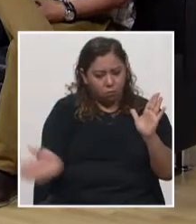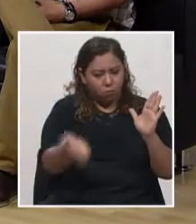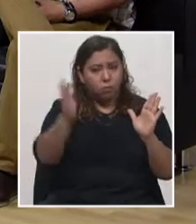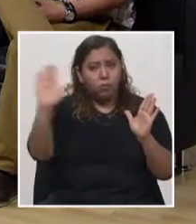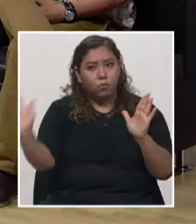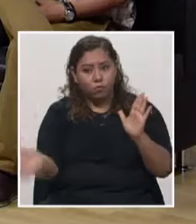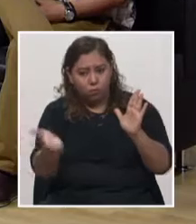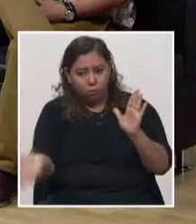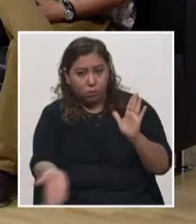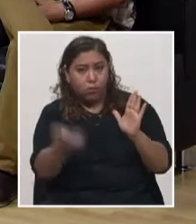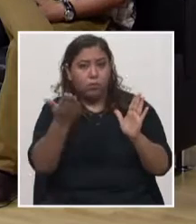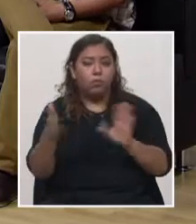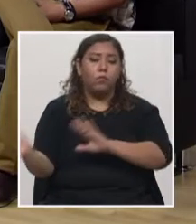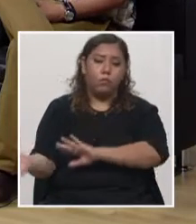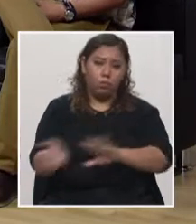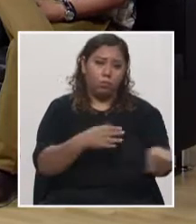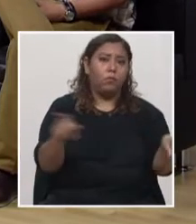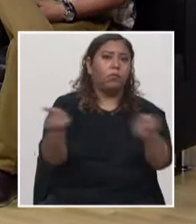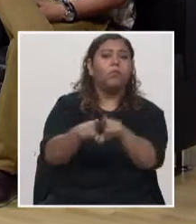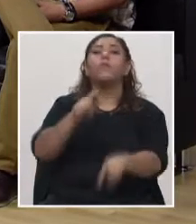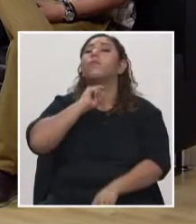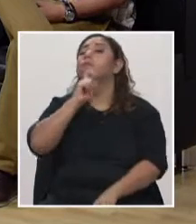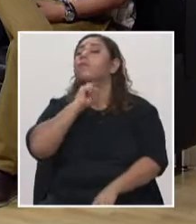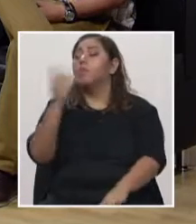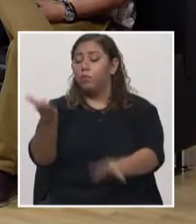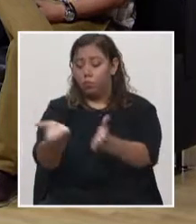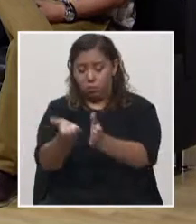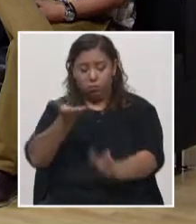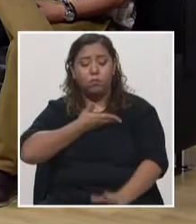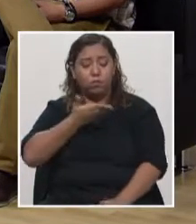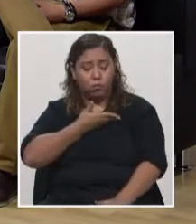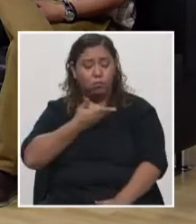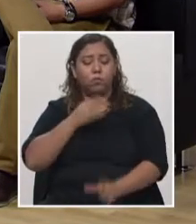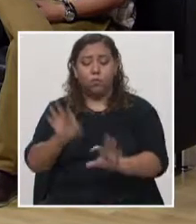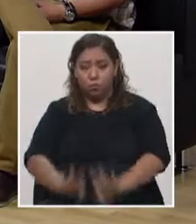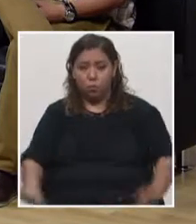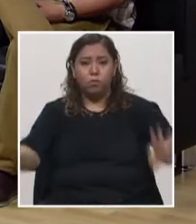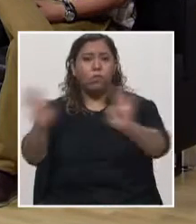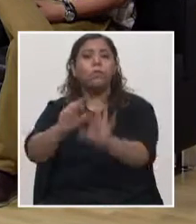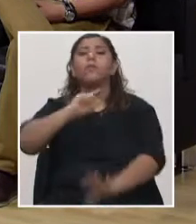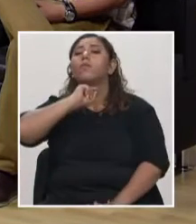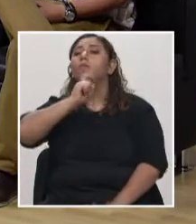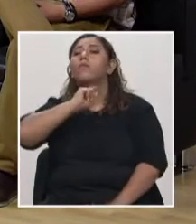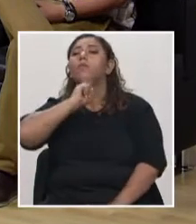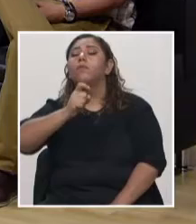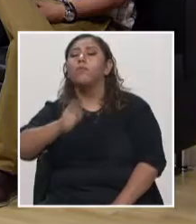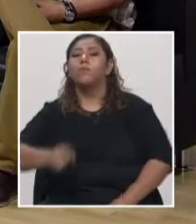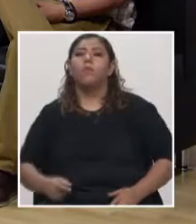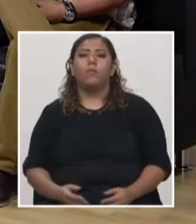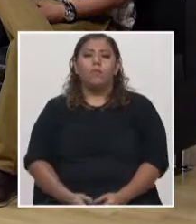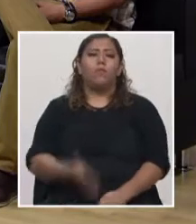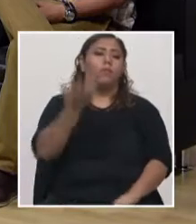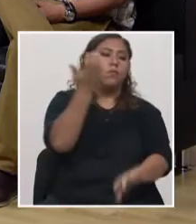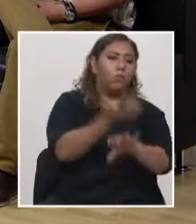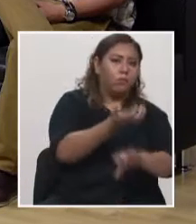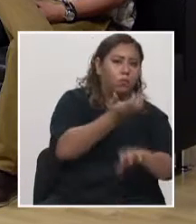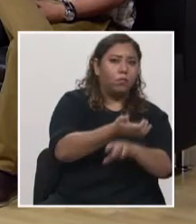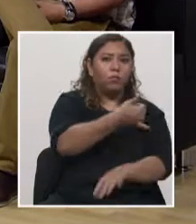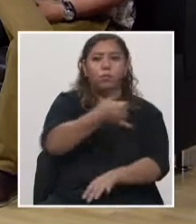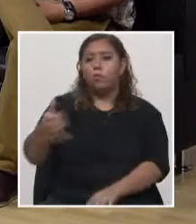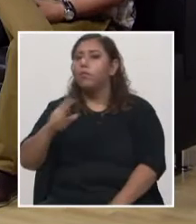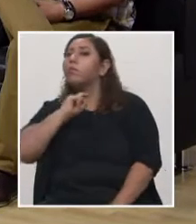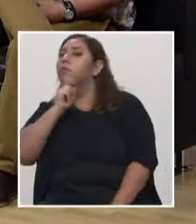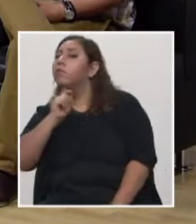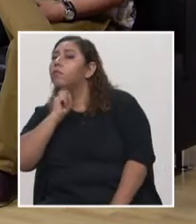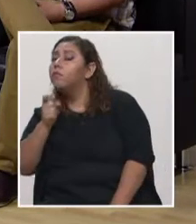de interés internacional. El hecho del rubro de la minería trae muchas divisas al país, ingeniero.